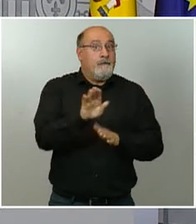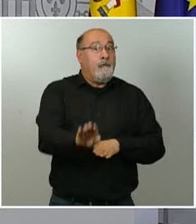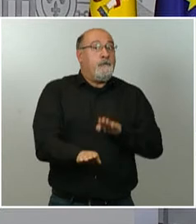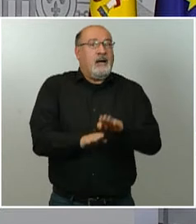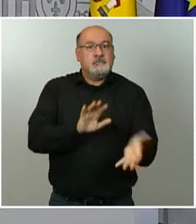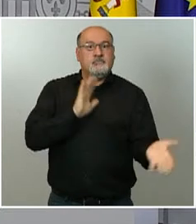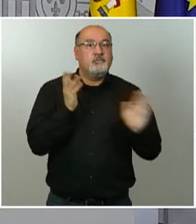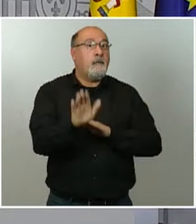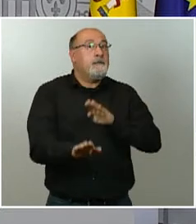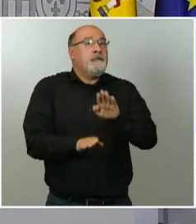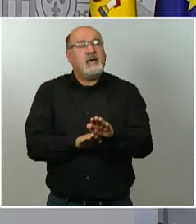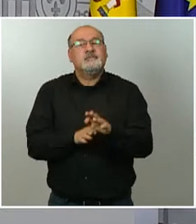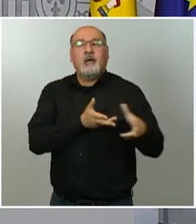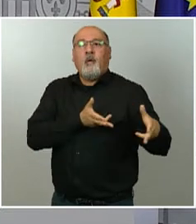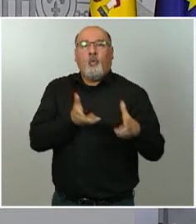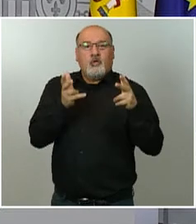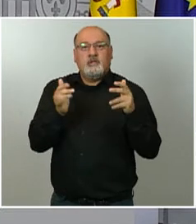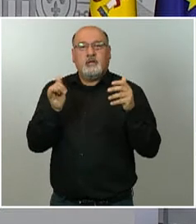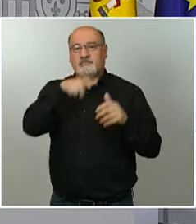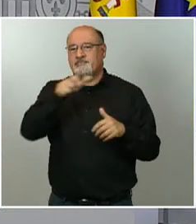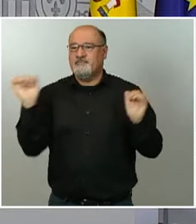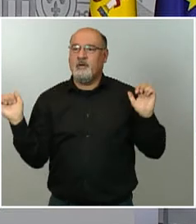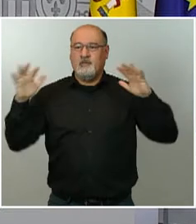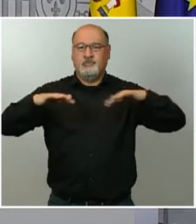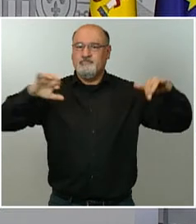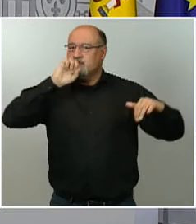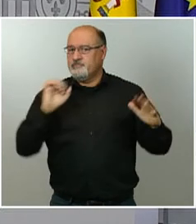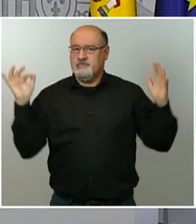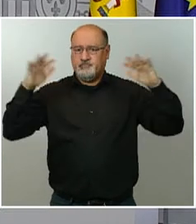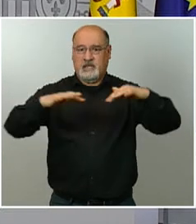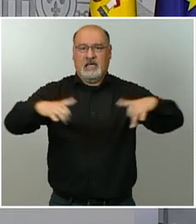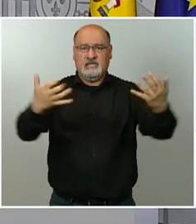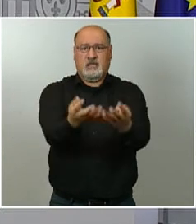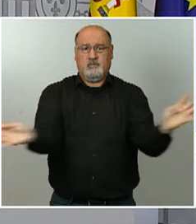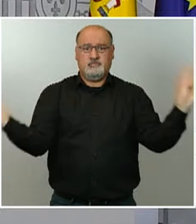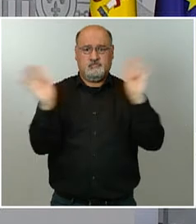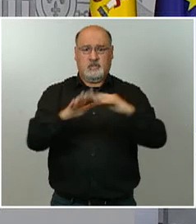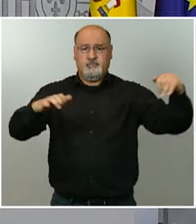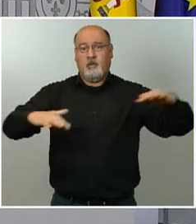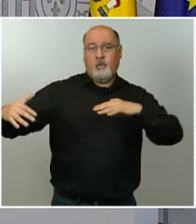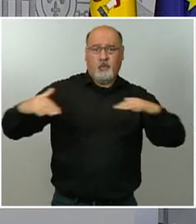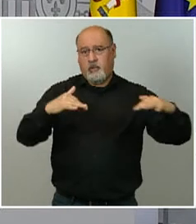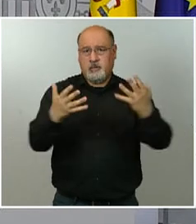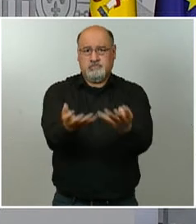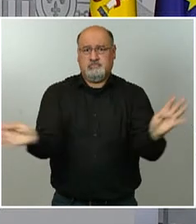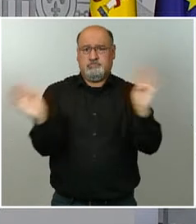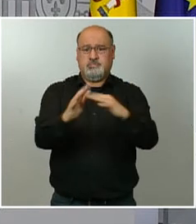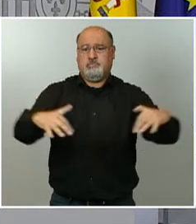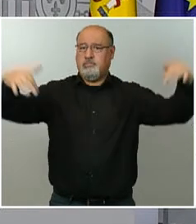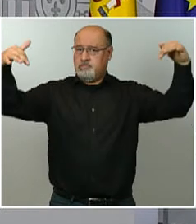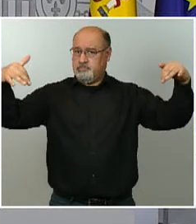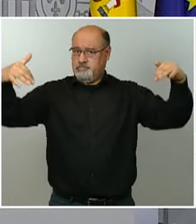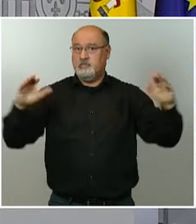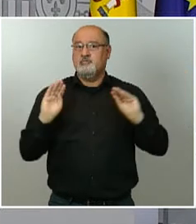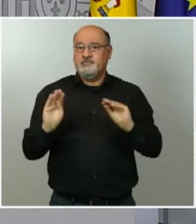público, devolviendo el público a los estadios de forma todavía inicial, con el buen comportamiento ciudadano,